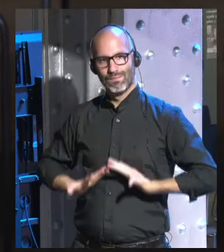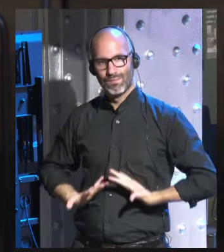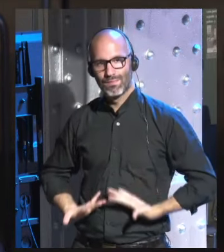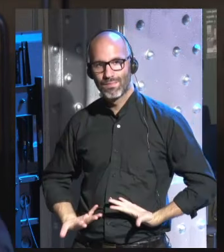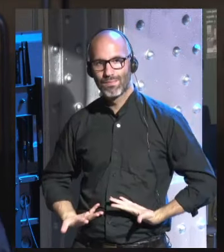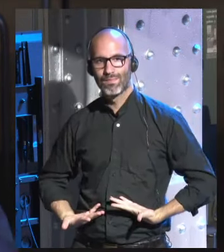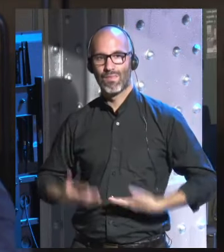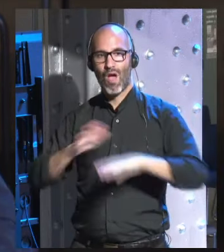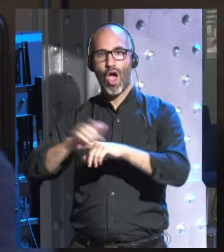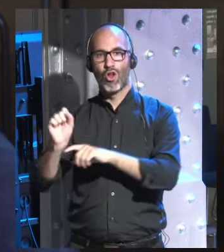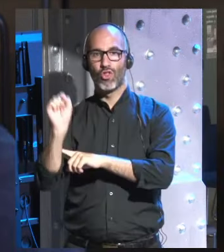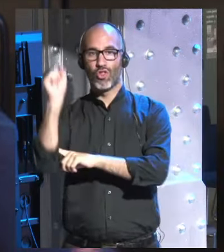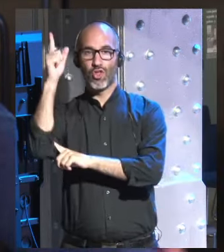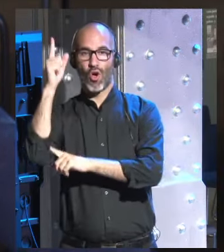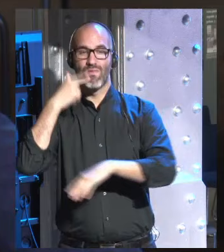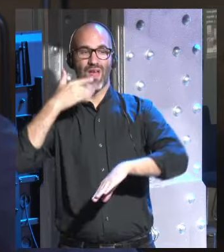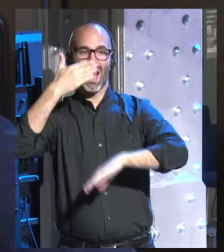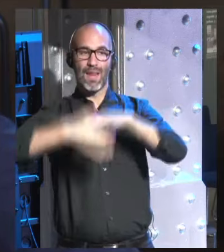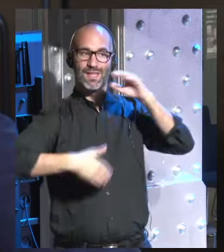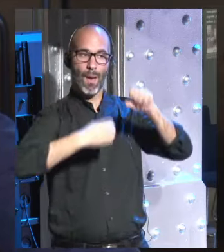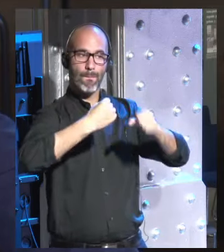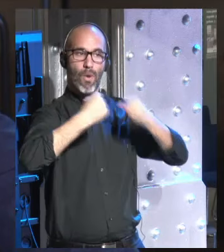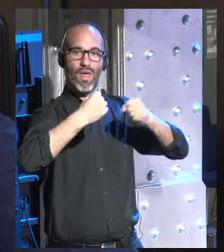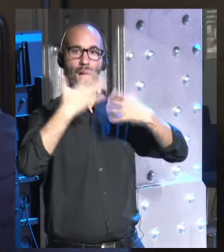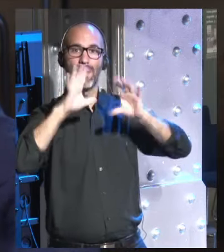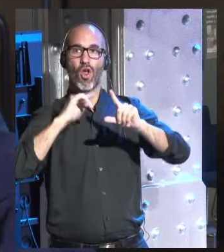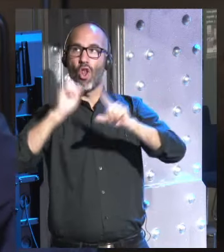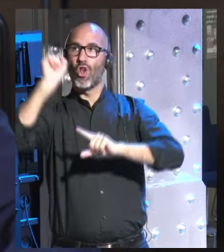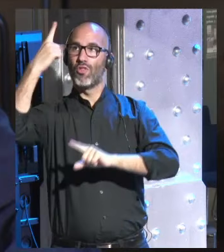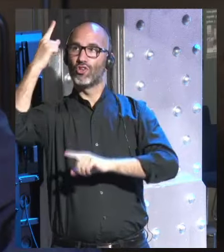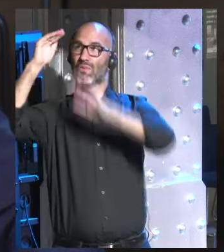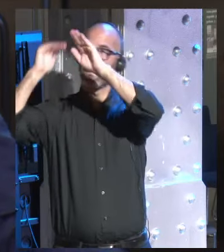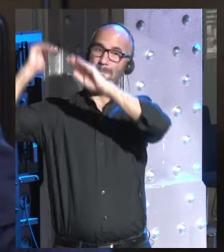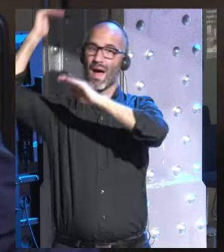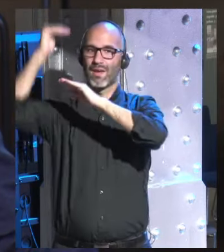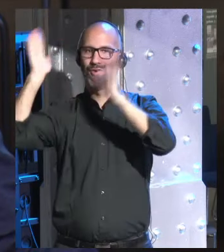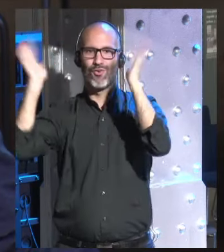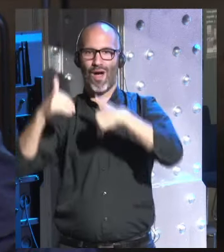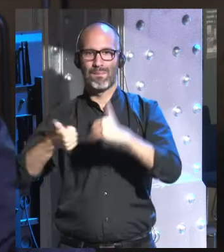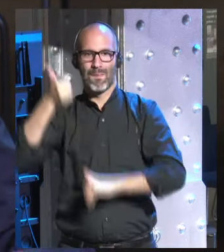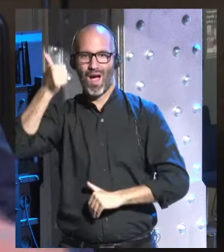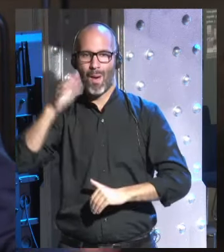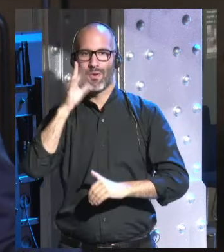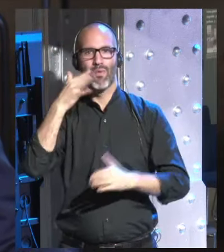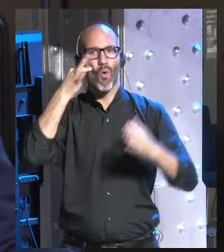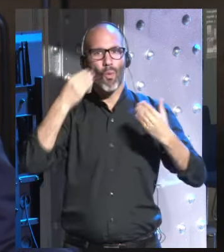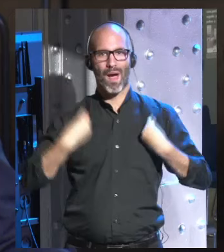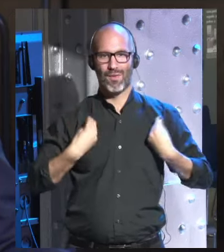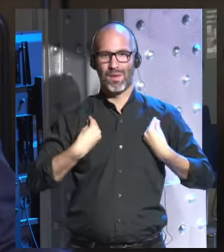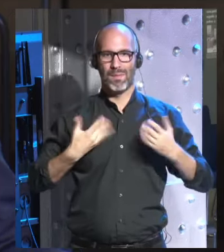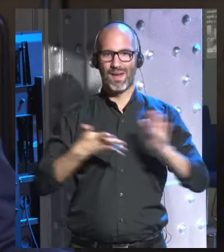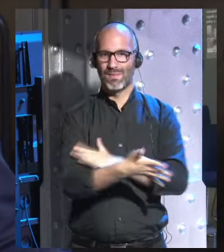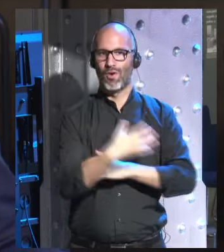dios limita el poder de los humanos los humanos no pueden ir más allá de un cierto punto no pueden por ejemplo vivir para siempre